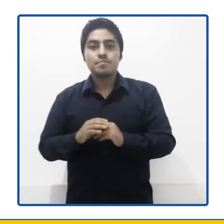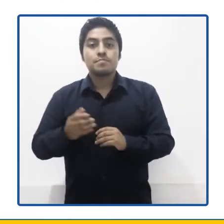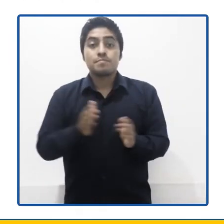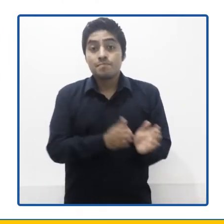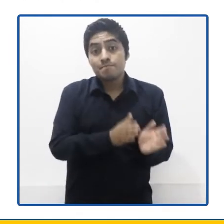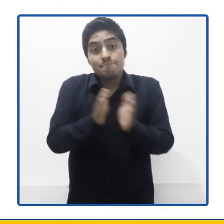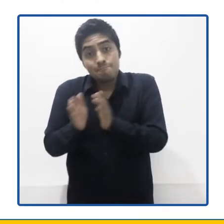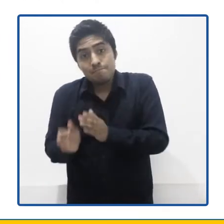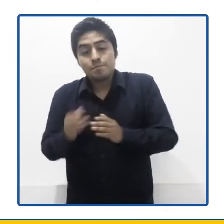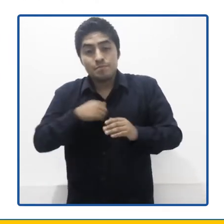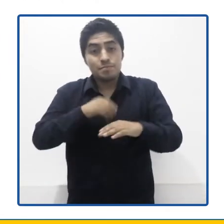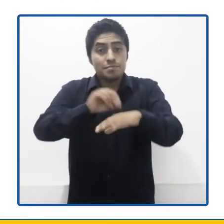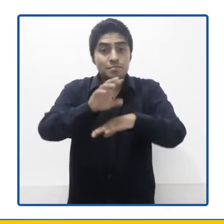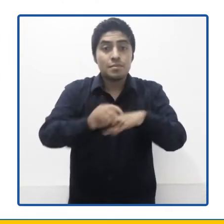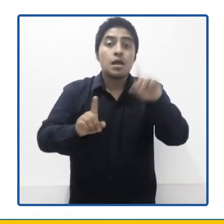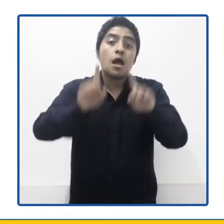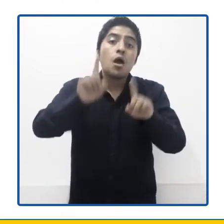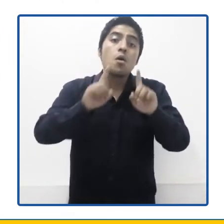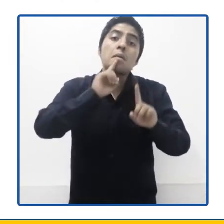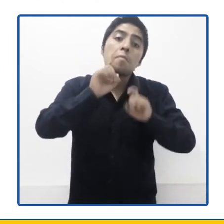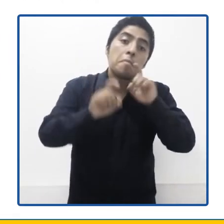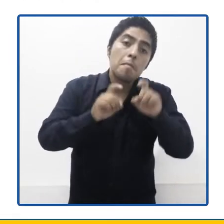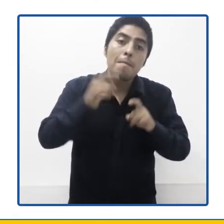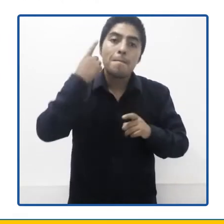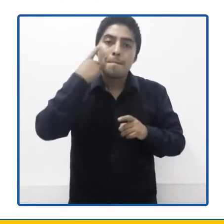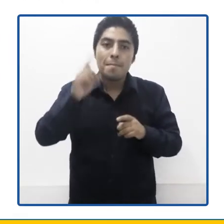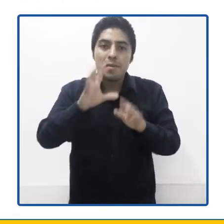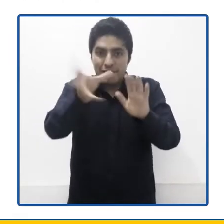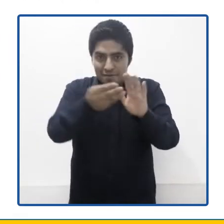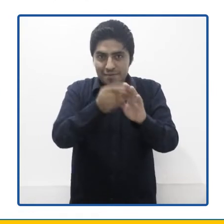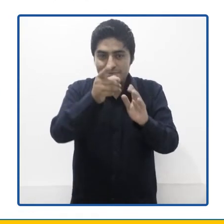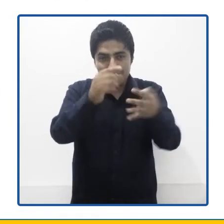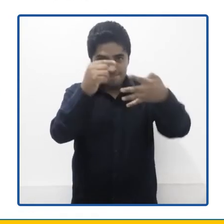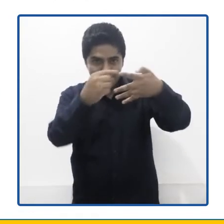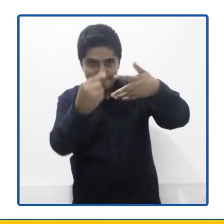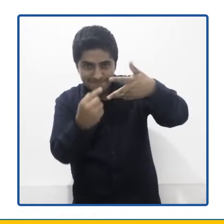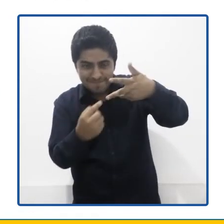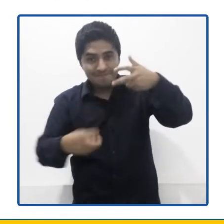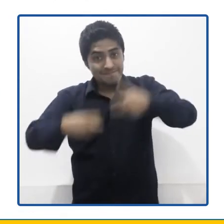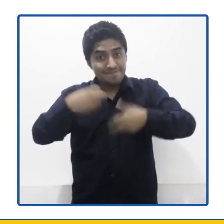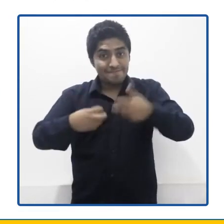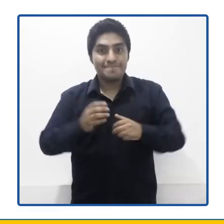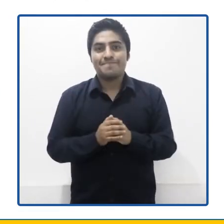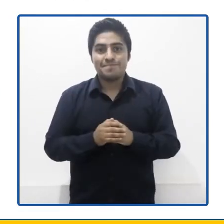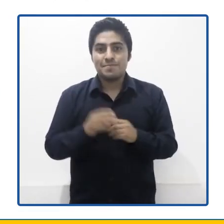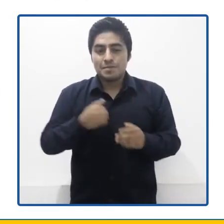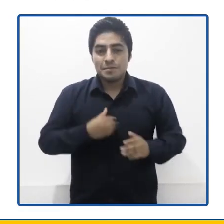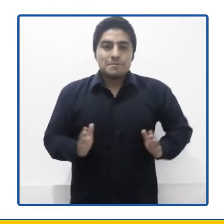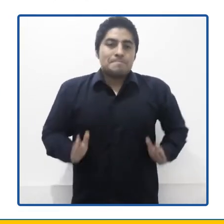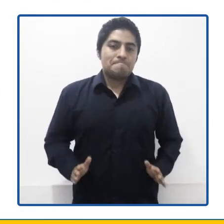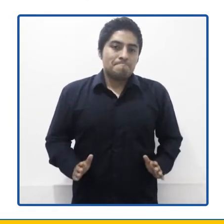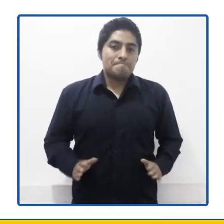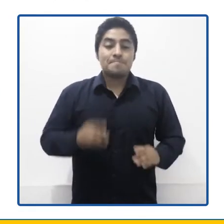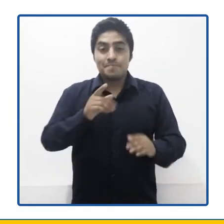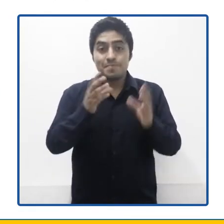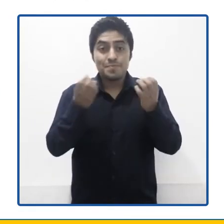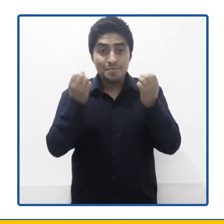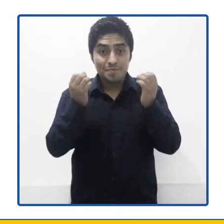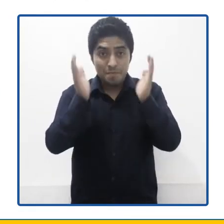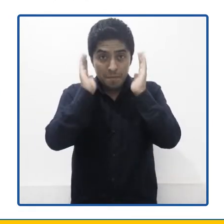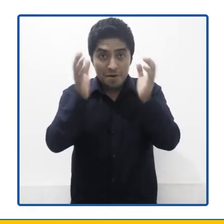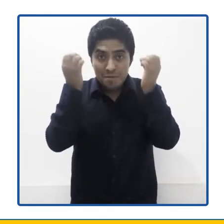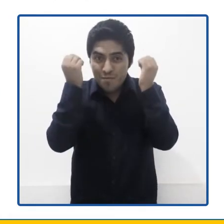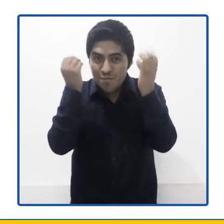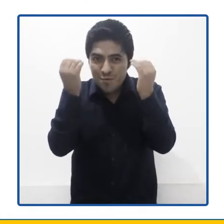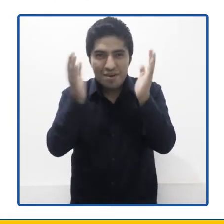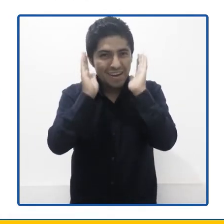continuación, te sugerimos algunas preguntas para abordar estos aspectos del conflicto. Ponte cómodo y presta mucha